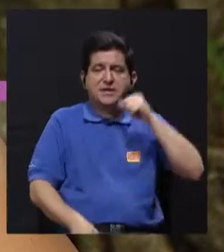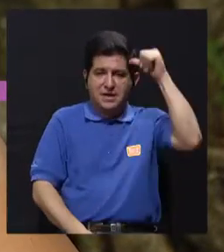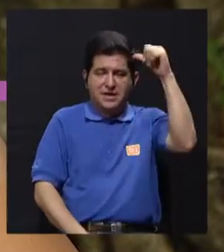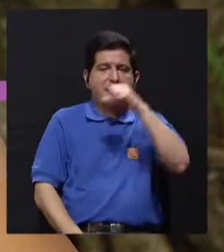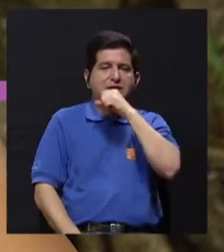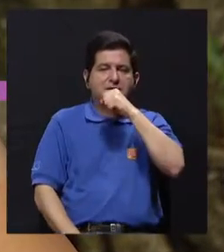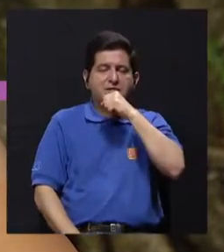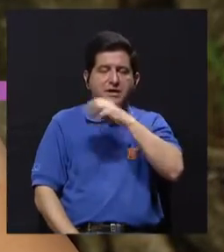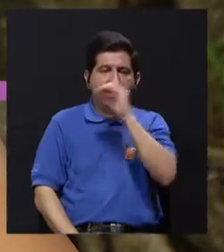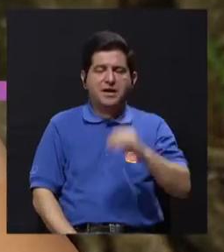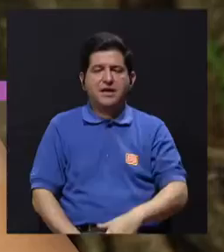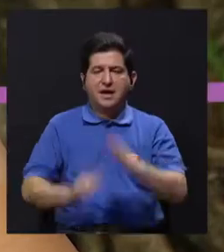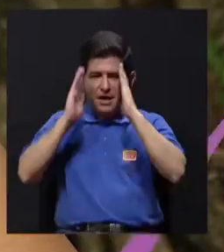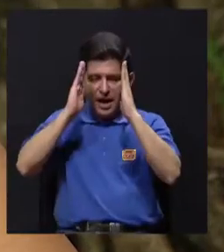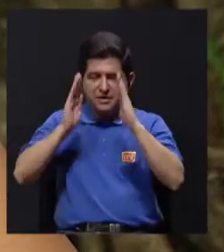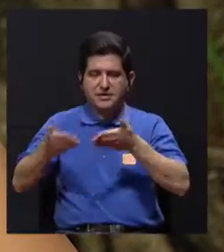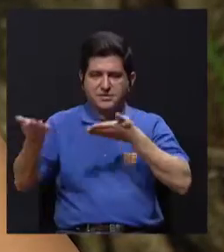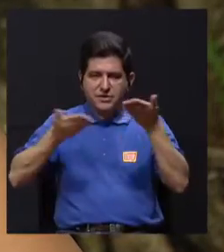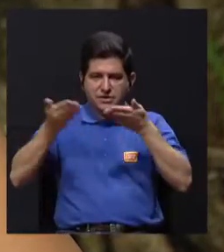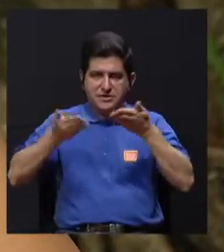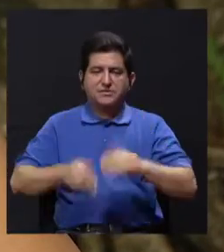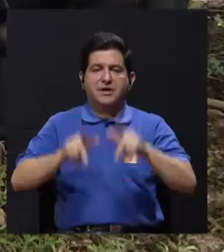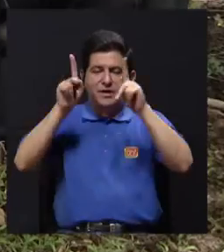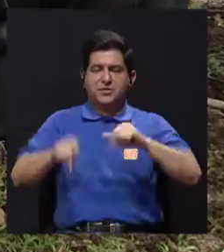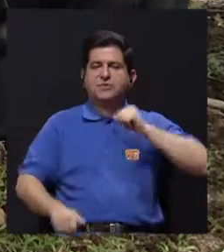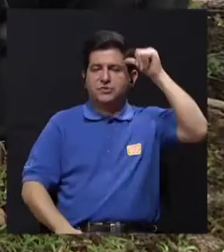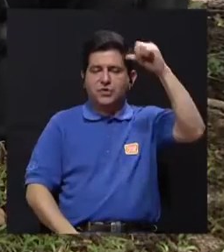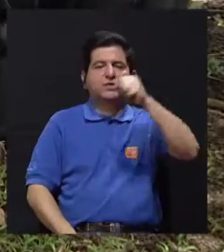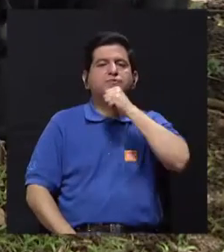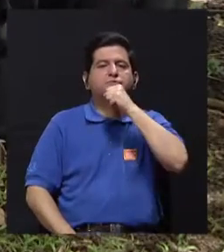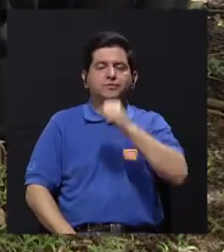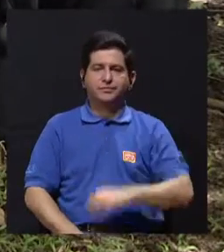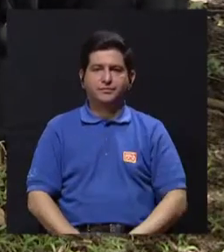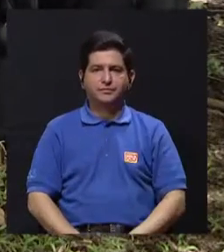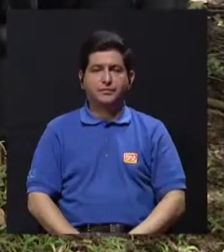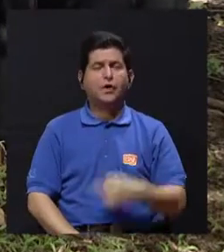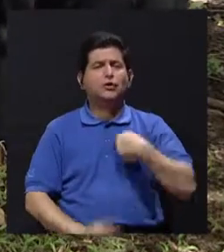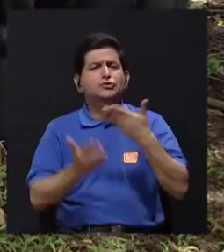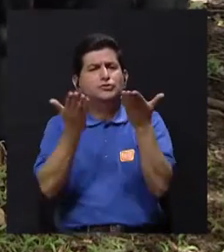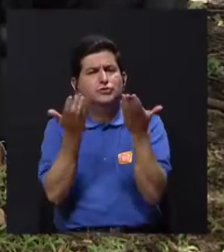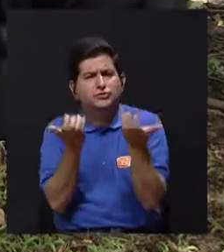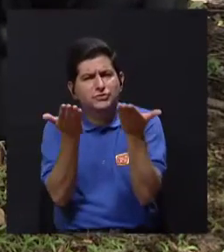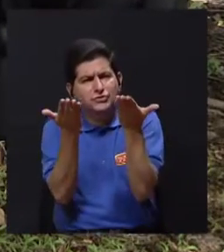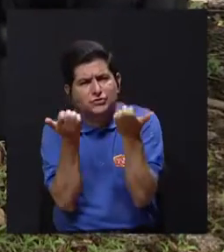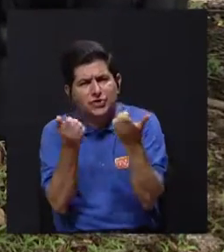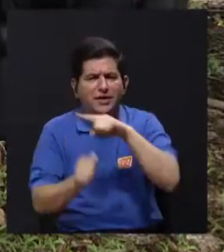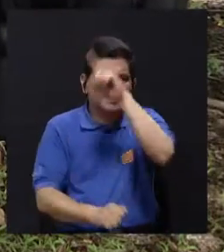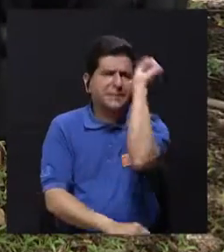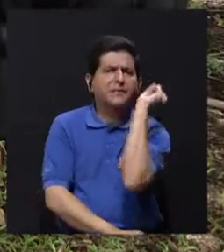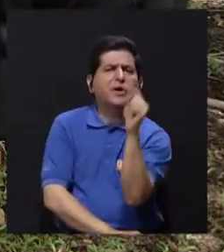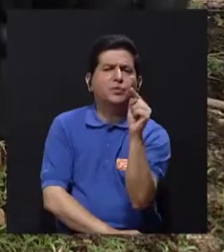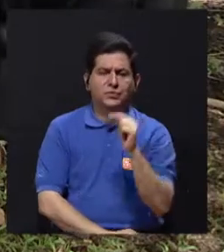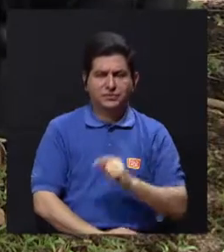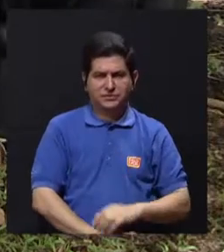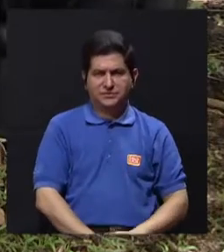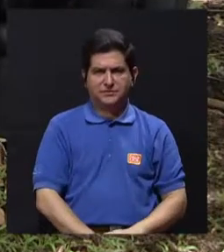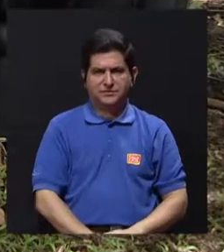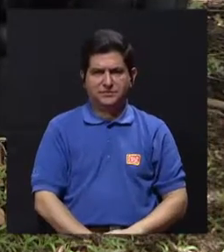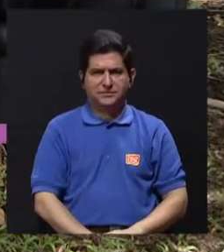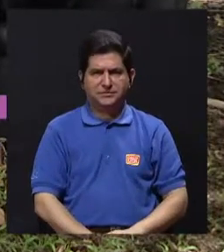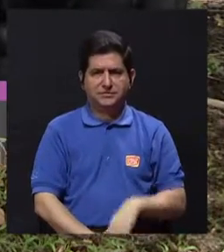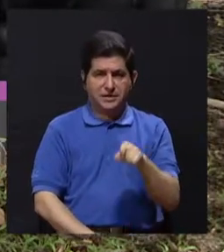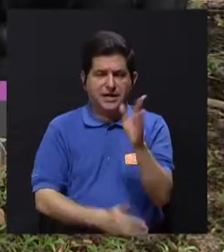gerencia de servicios de salud para personas mayores. Doctor, quería preguntarle